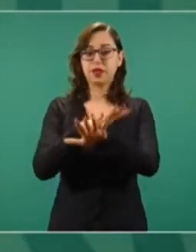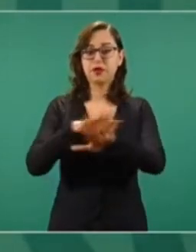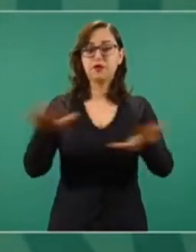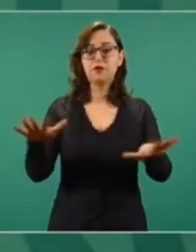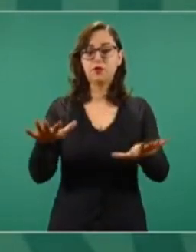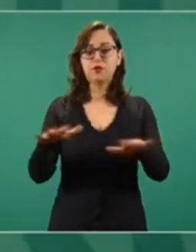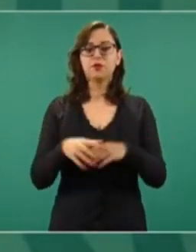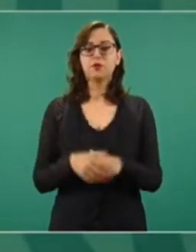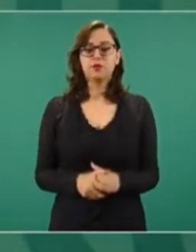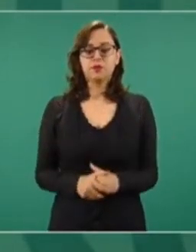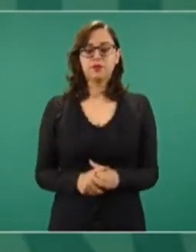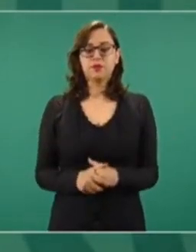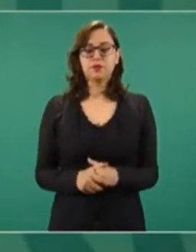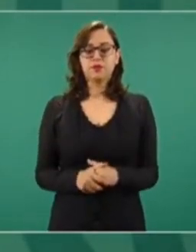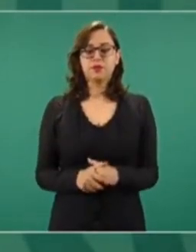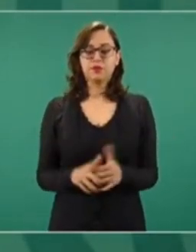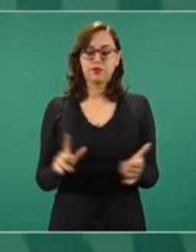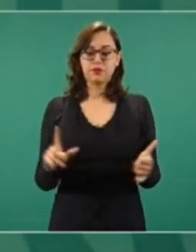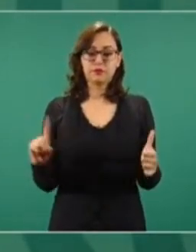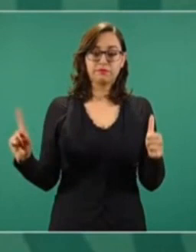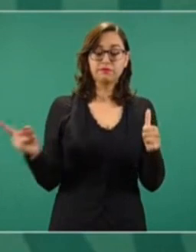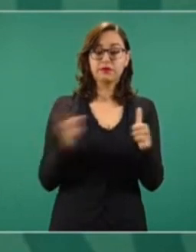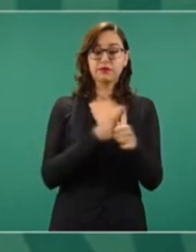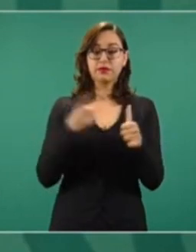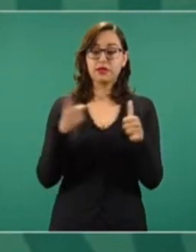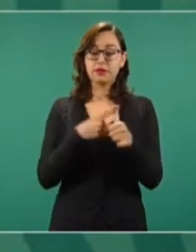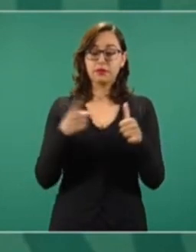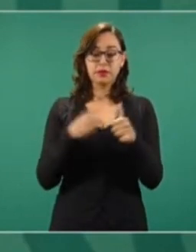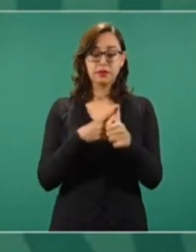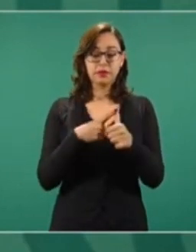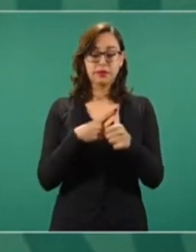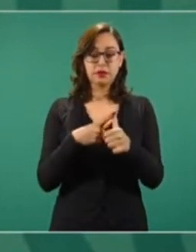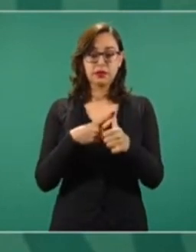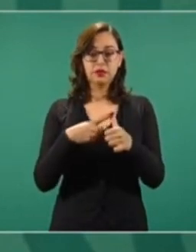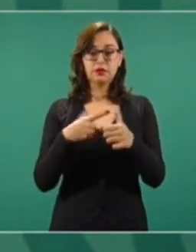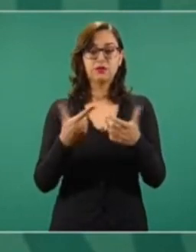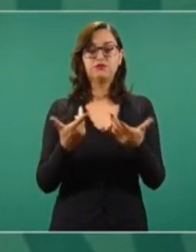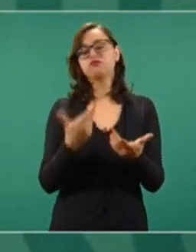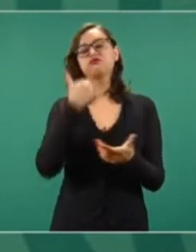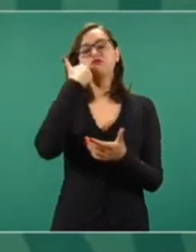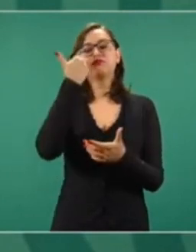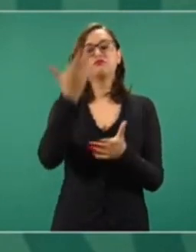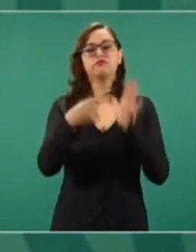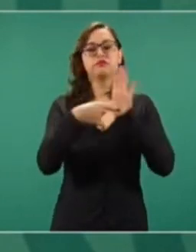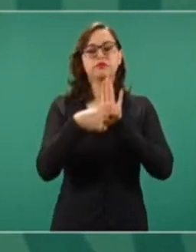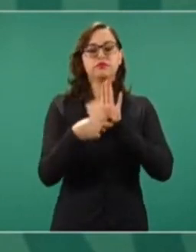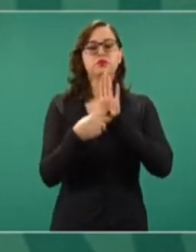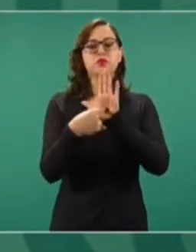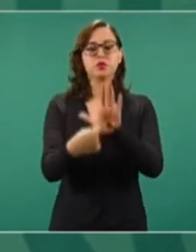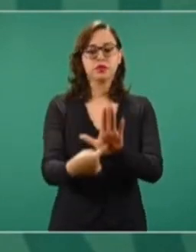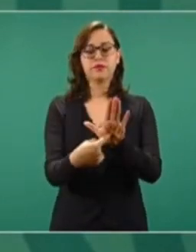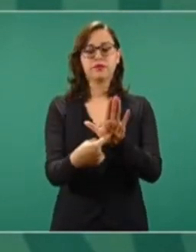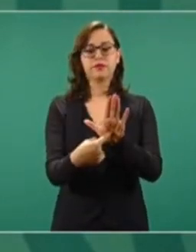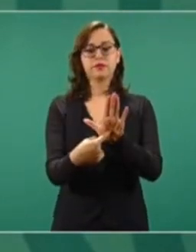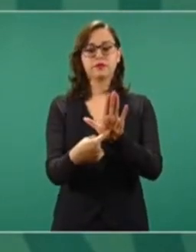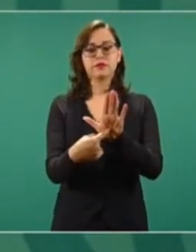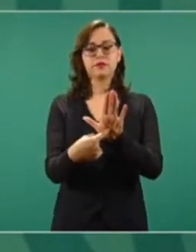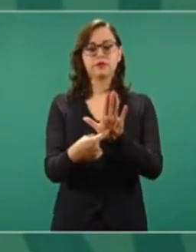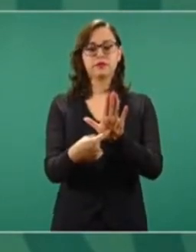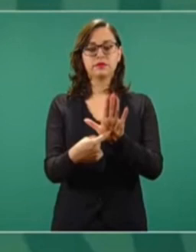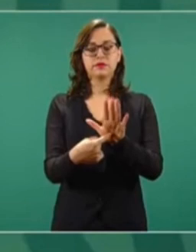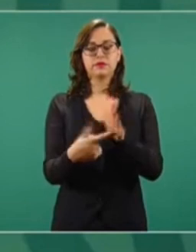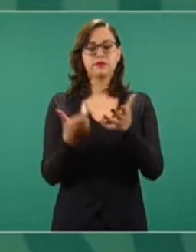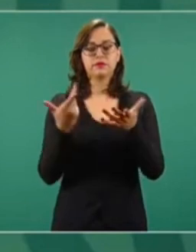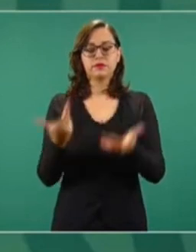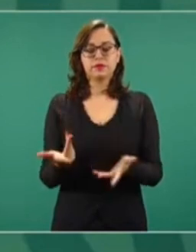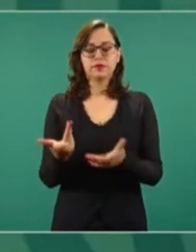Primero, quiero dar a conocer que el licenciado